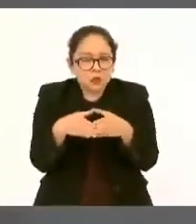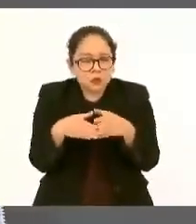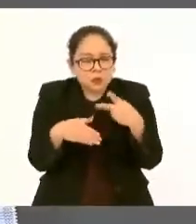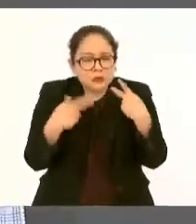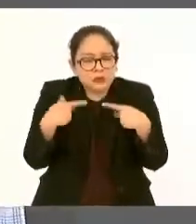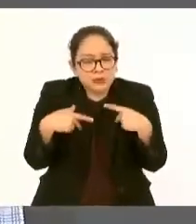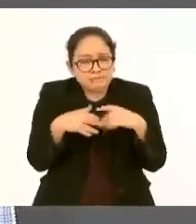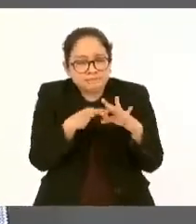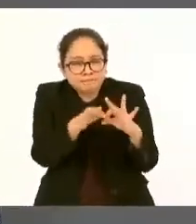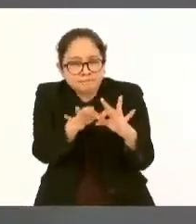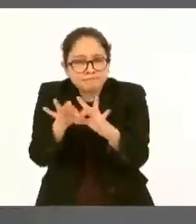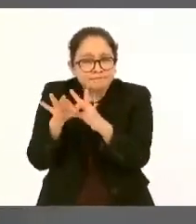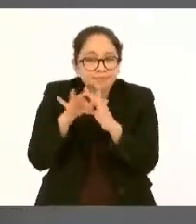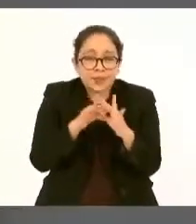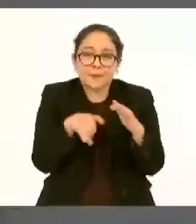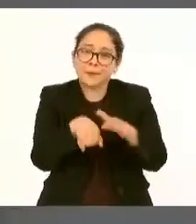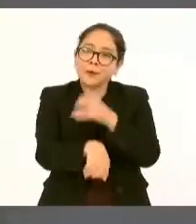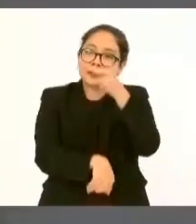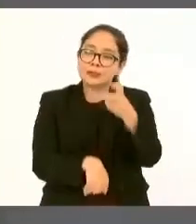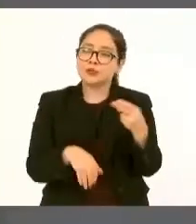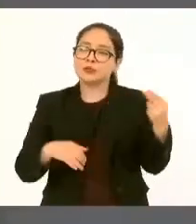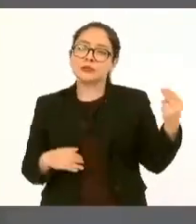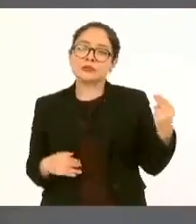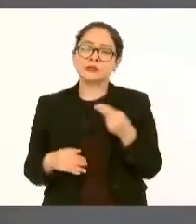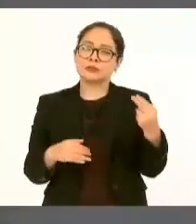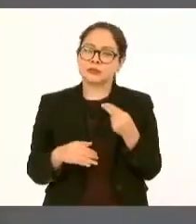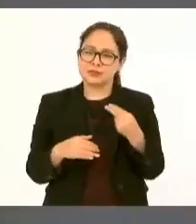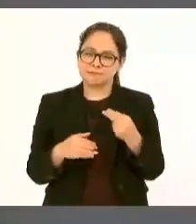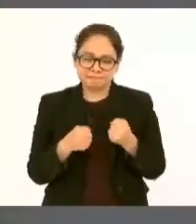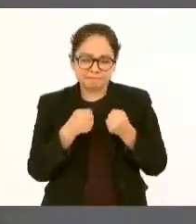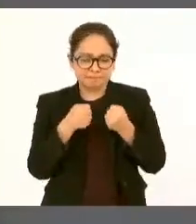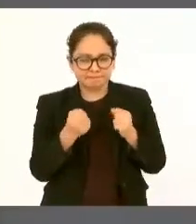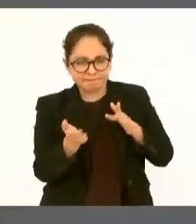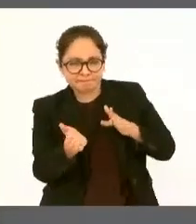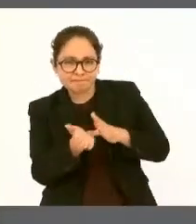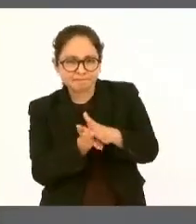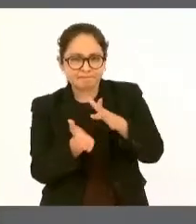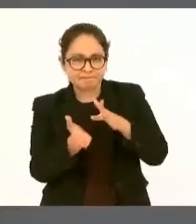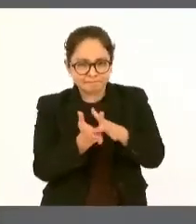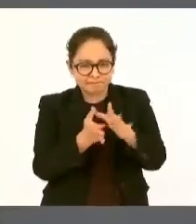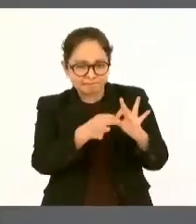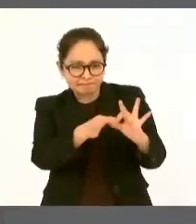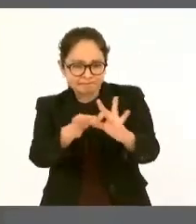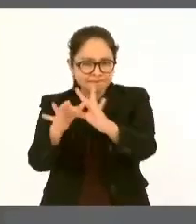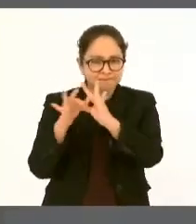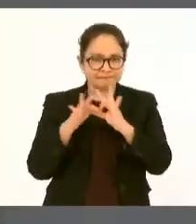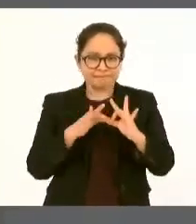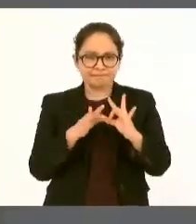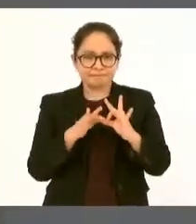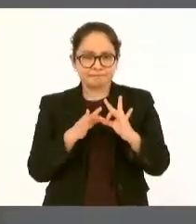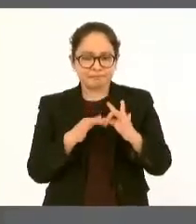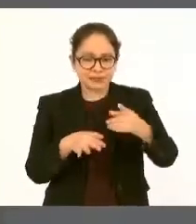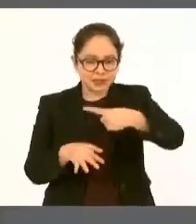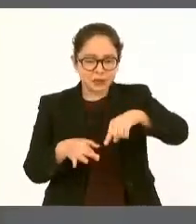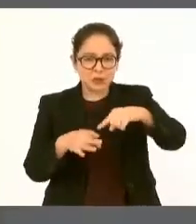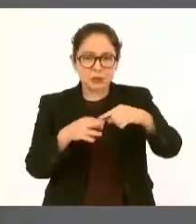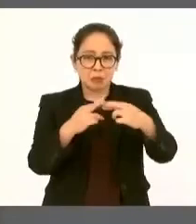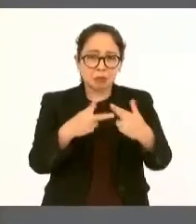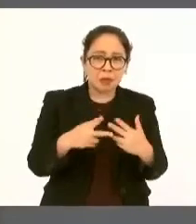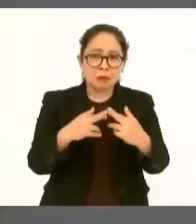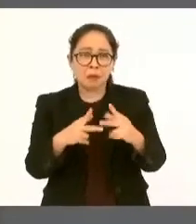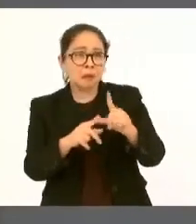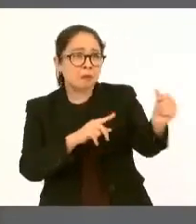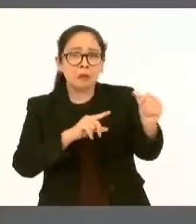tenemos que conservar la integración de las familias, que no se desintegren